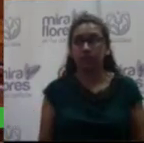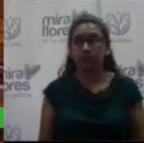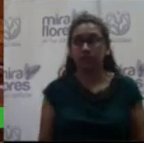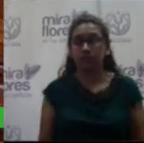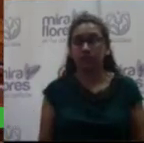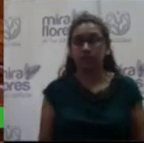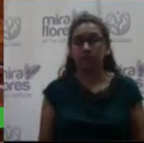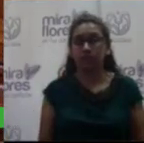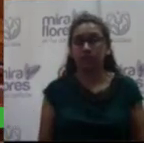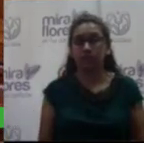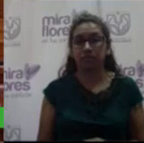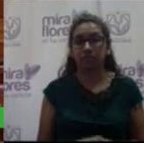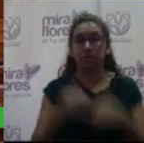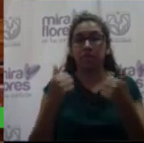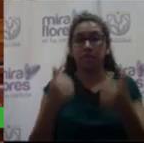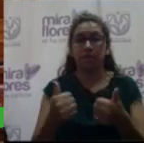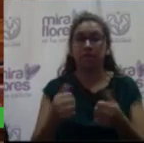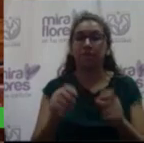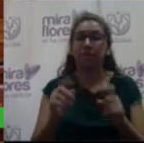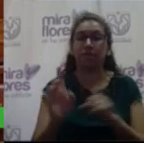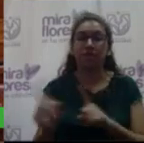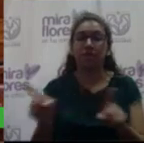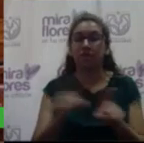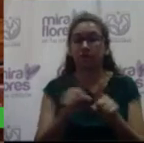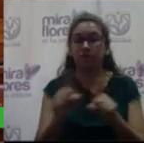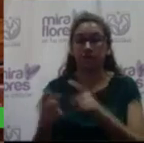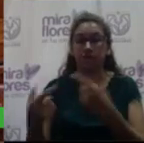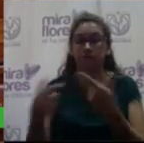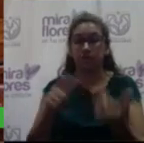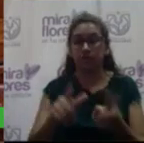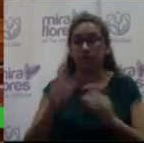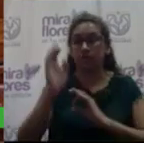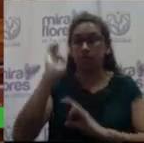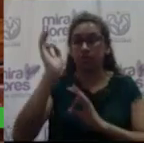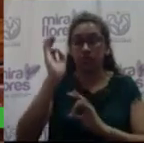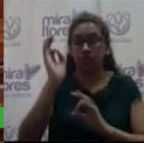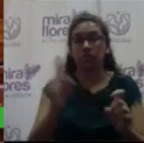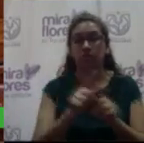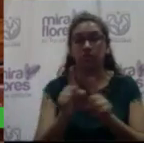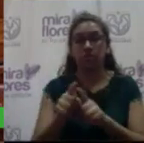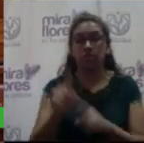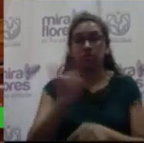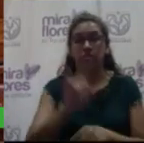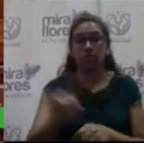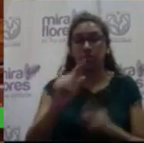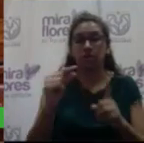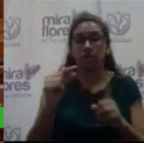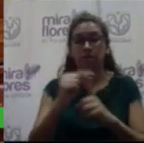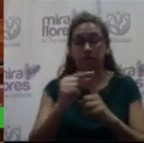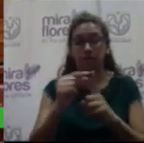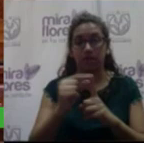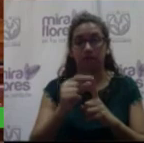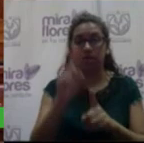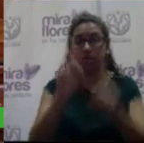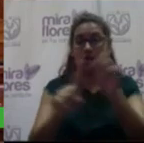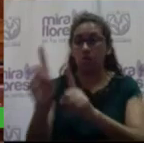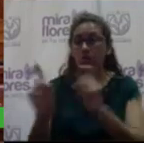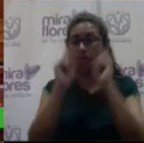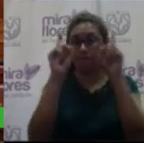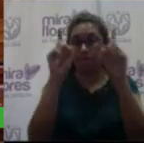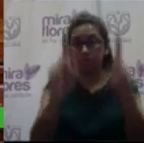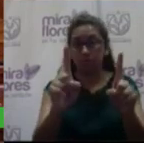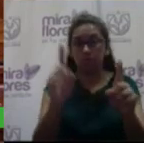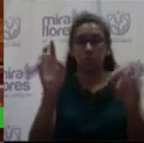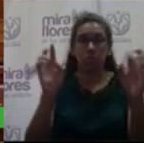Muy bien, habiendo sido hecha la exposición, ofrezco el uso de la palabra. Si alguien tuviese alguna pregunta, alguna